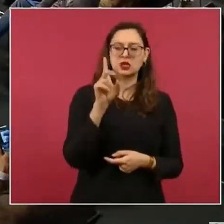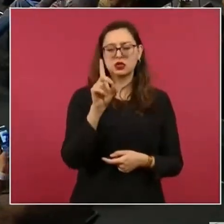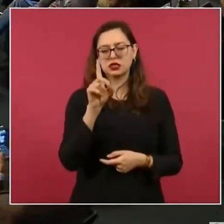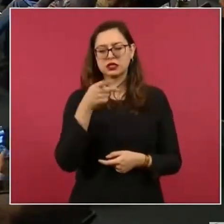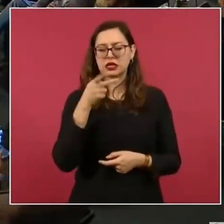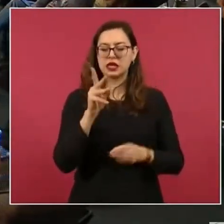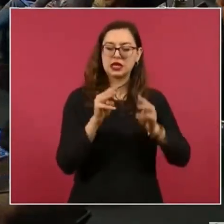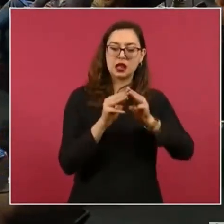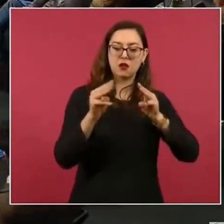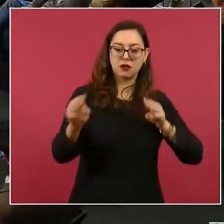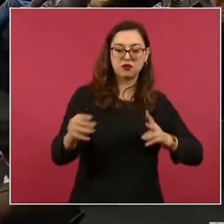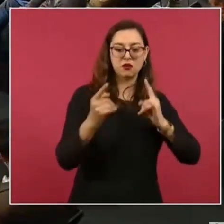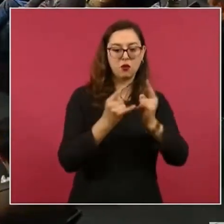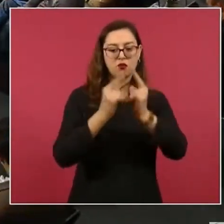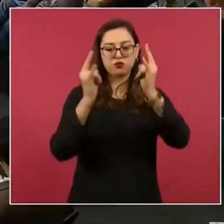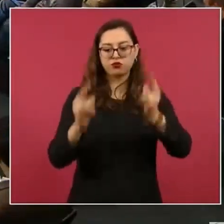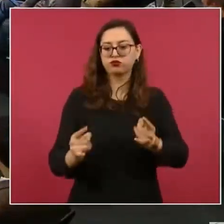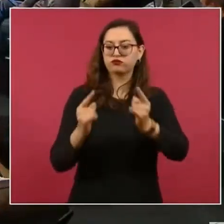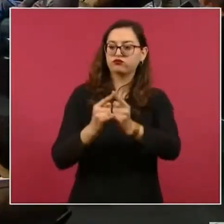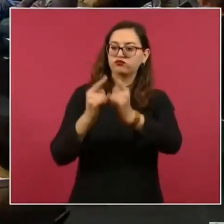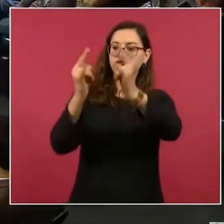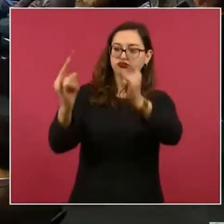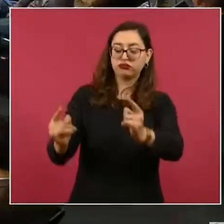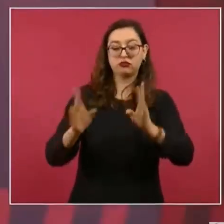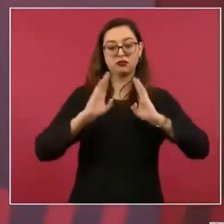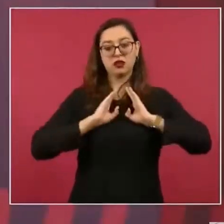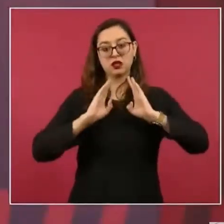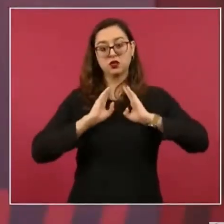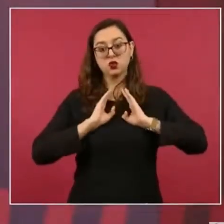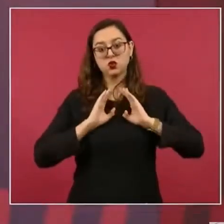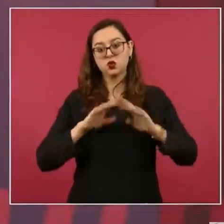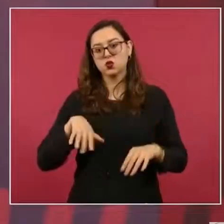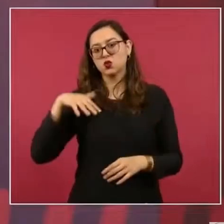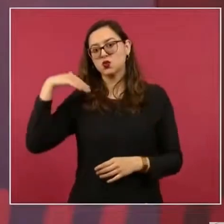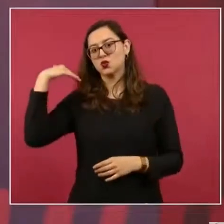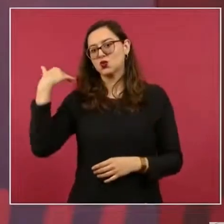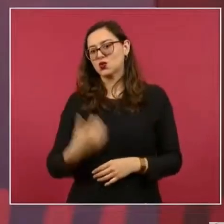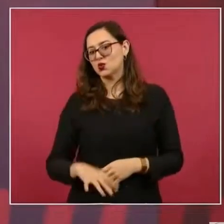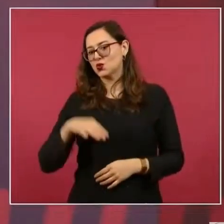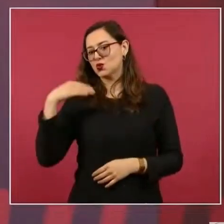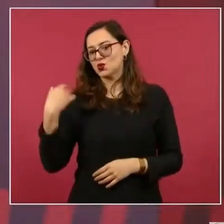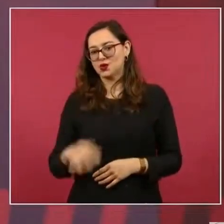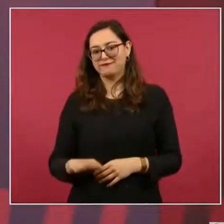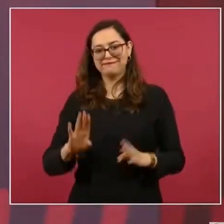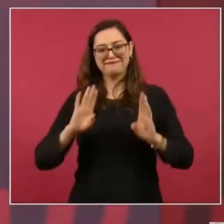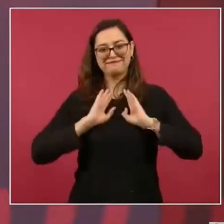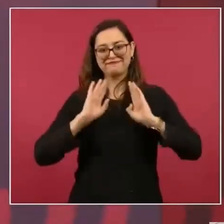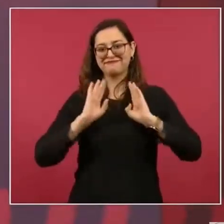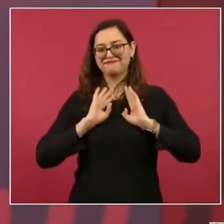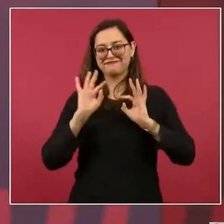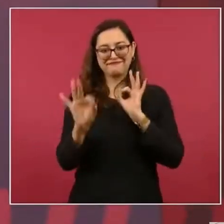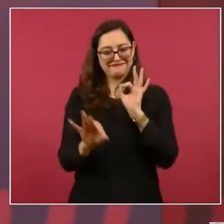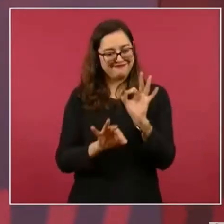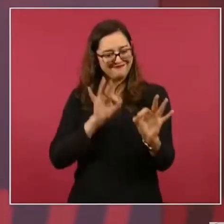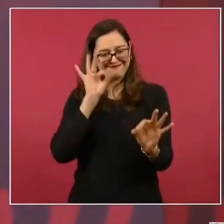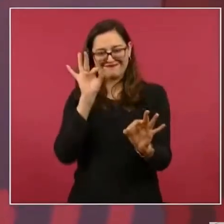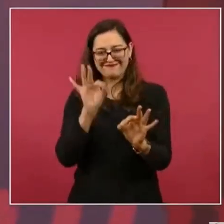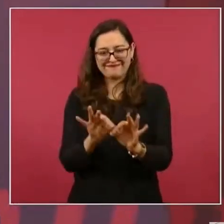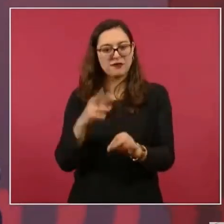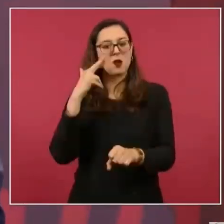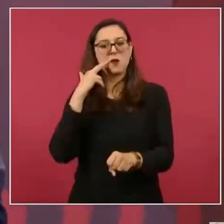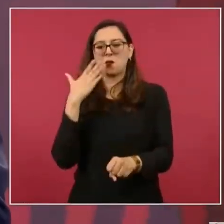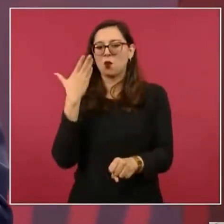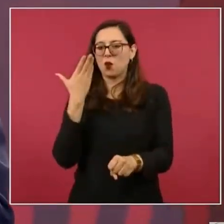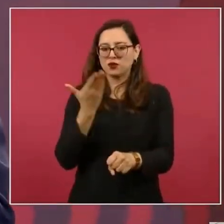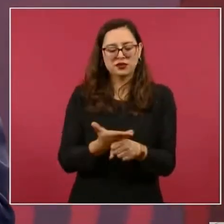kilómetros en sus tramos. Hay un responsable con un equipo,